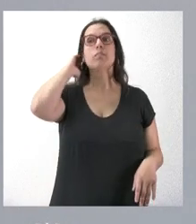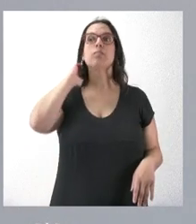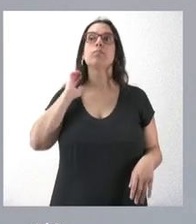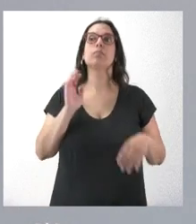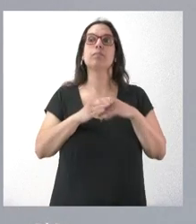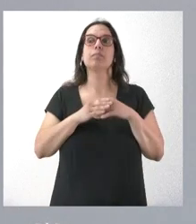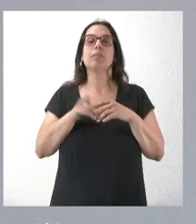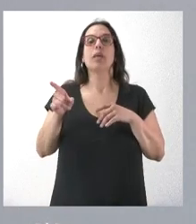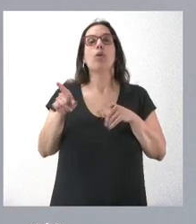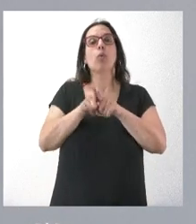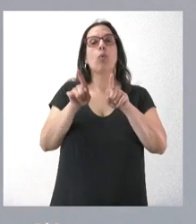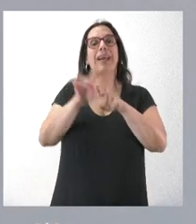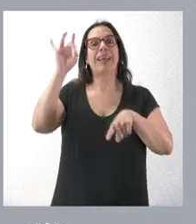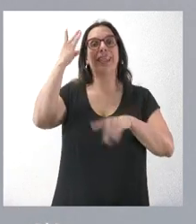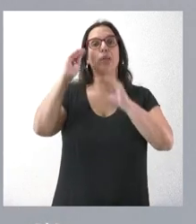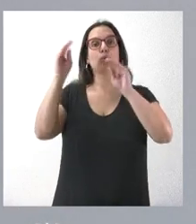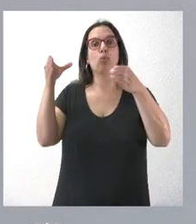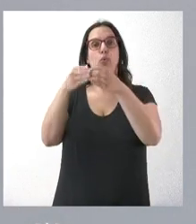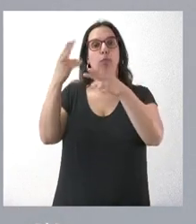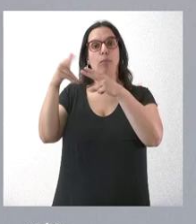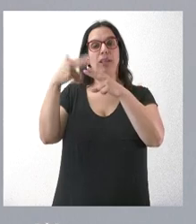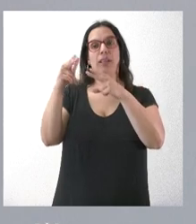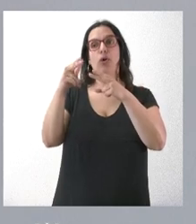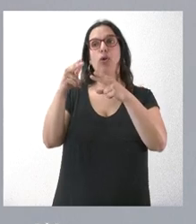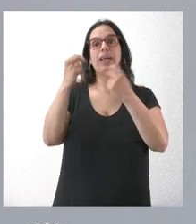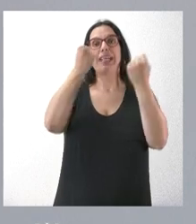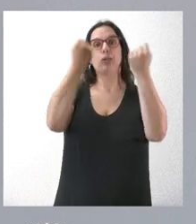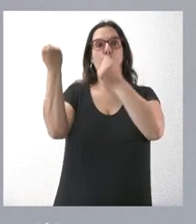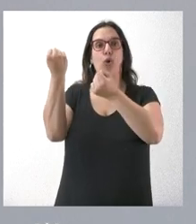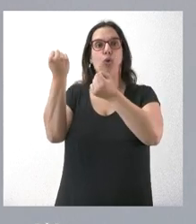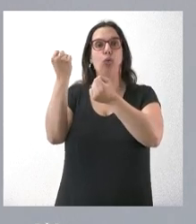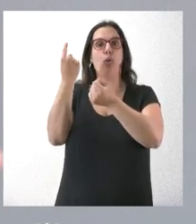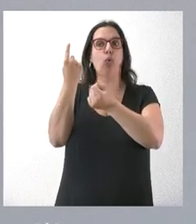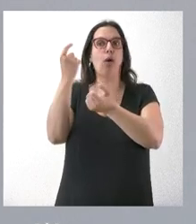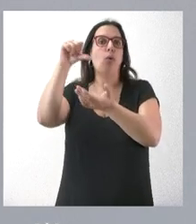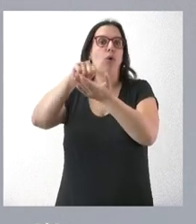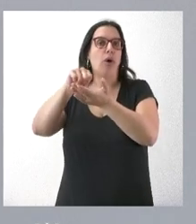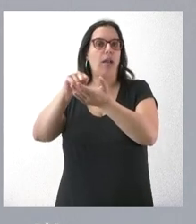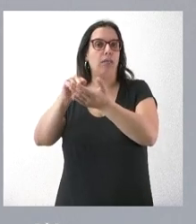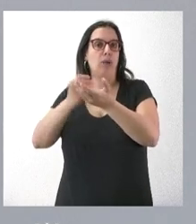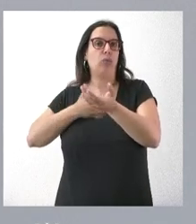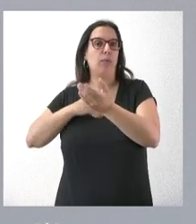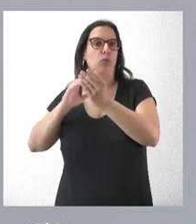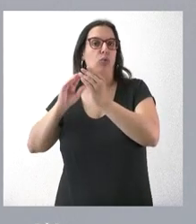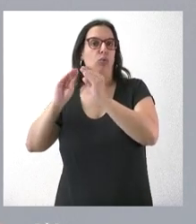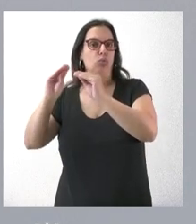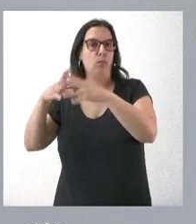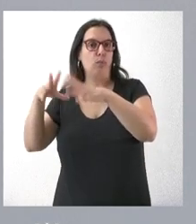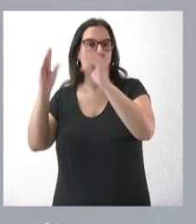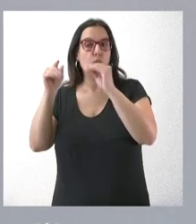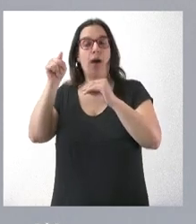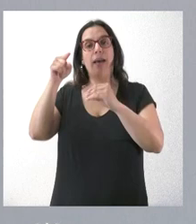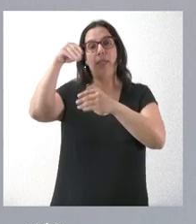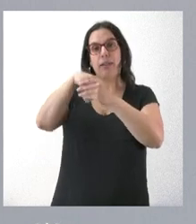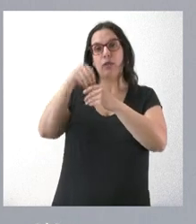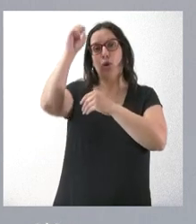un grupo político en una institución local. Y, por tanto, hay varias posiciones dentro de ese ayuntamiento